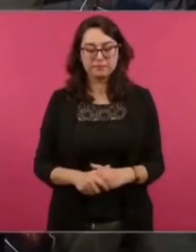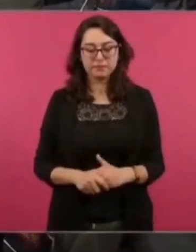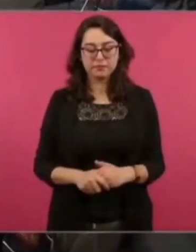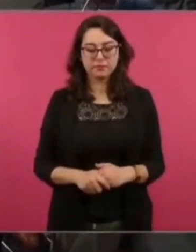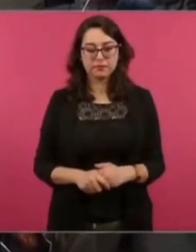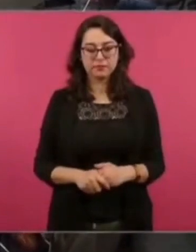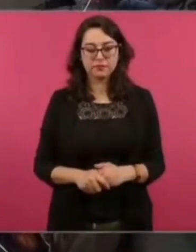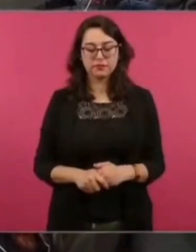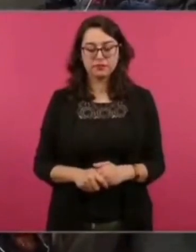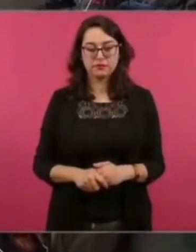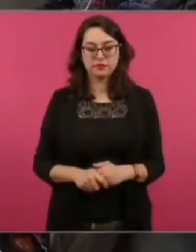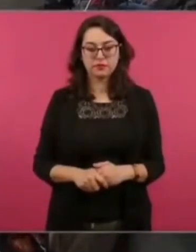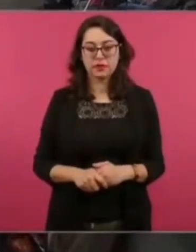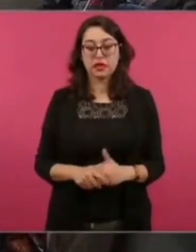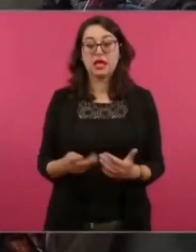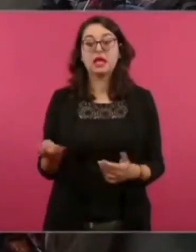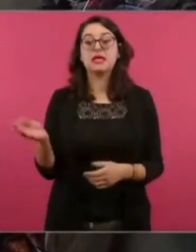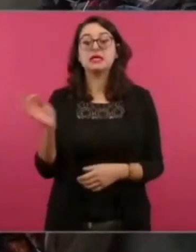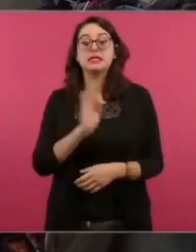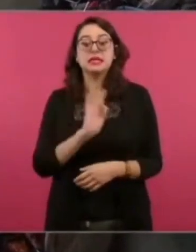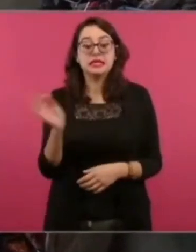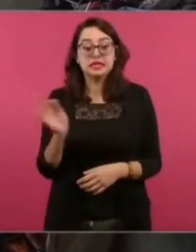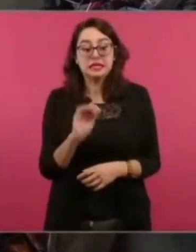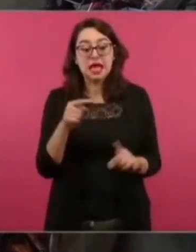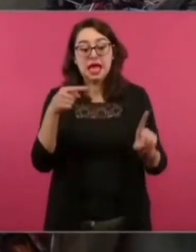A lo mejor se equivocó,